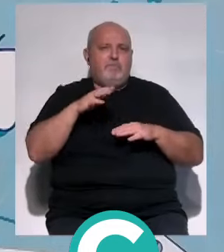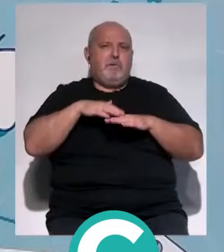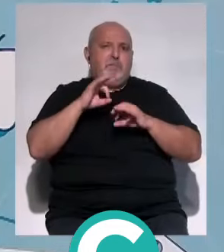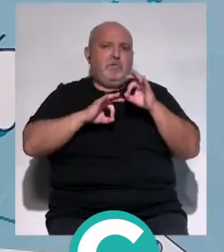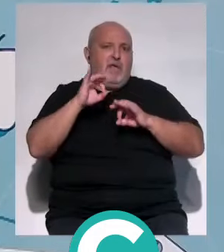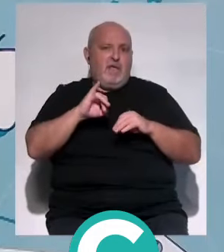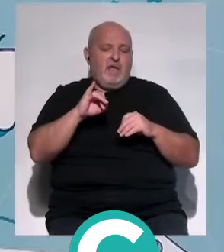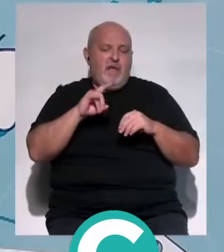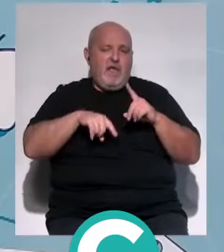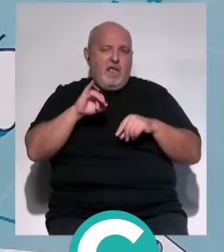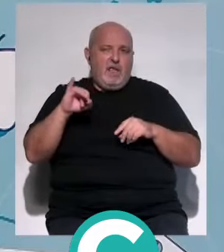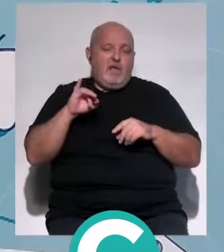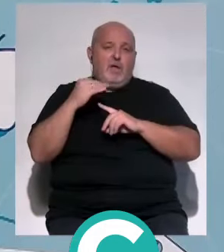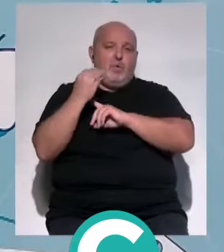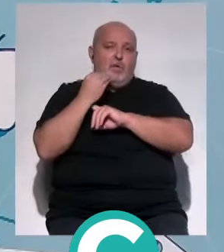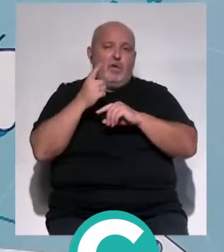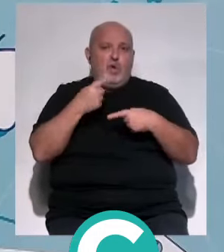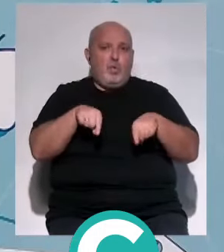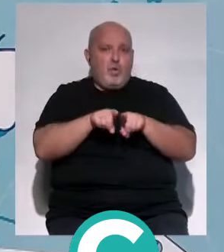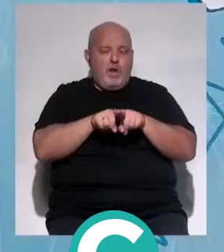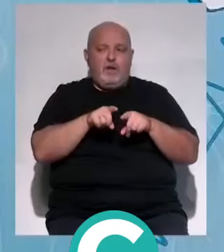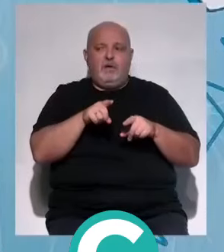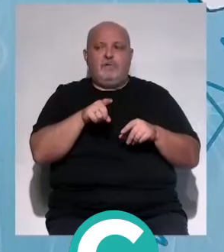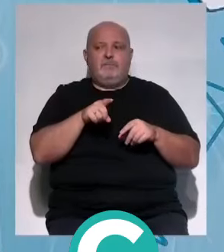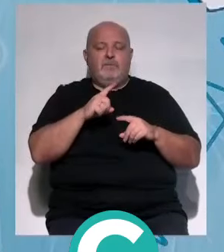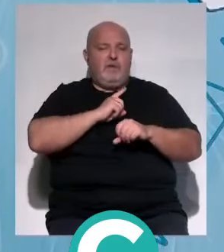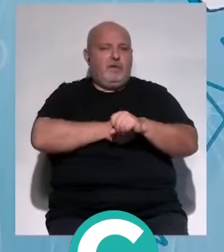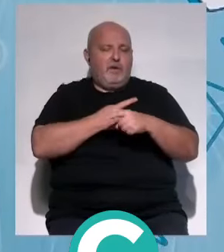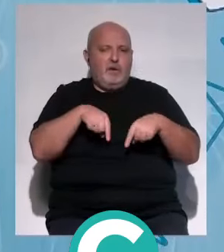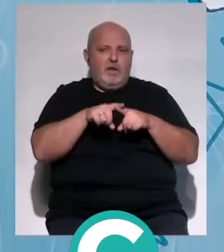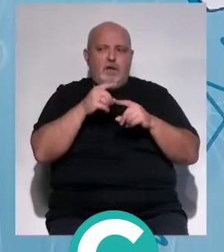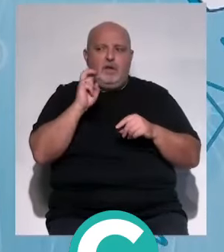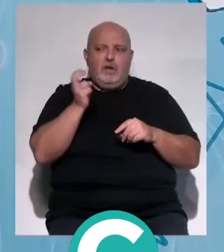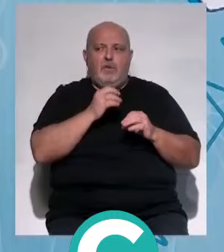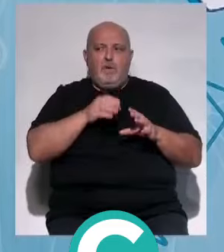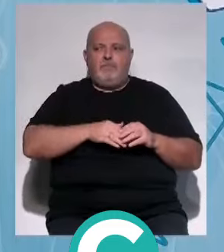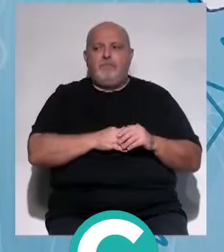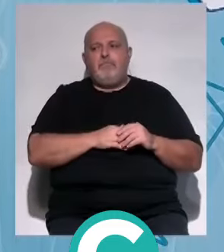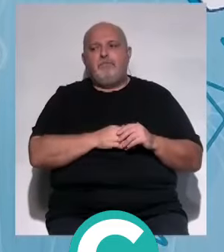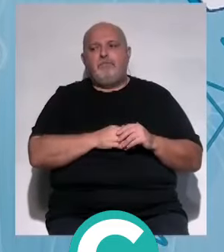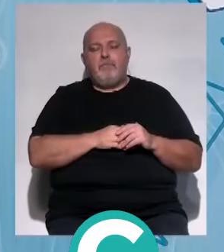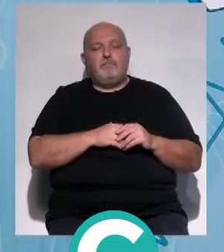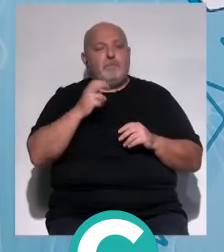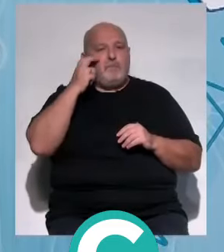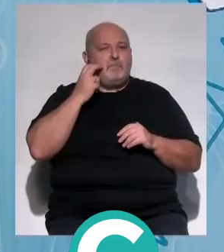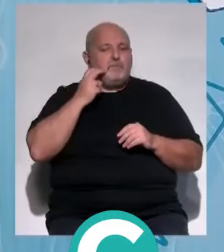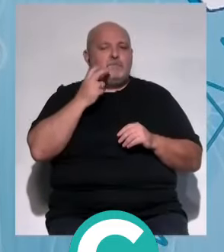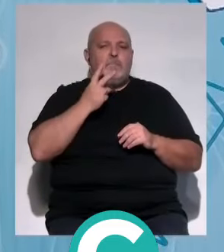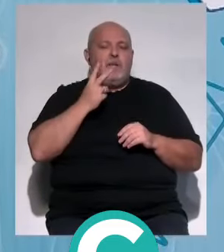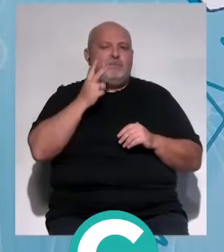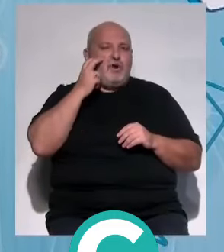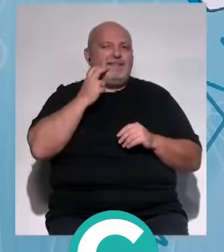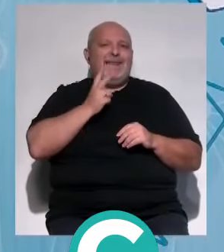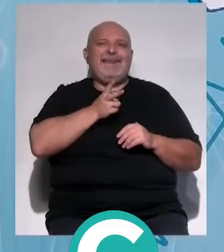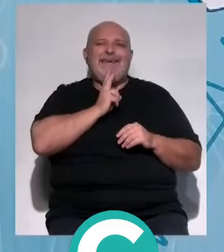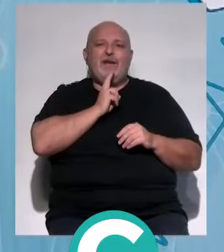porcentaje, pero existen. Y se tienen que cuidar igual, tienen que hacer igual deporte y se tienen que alimentar igual de bien. El chocolate negro también sería otro